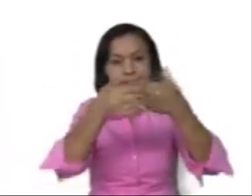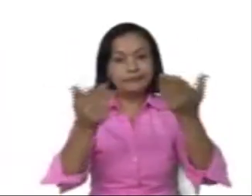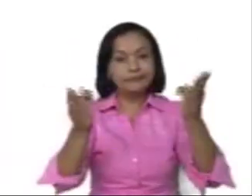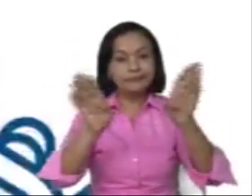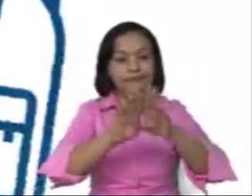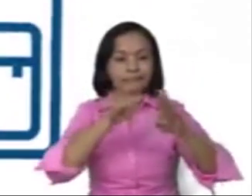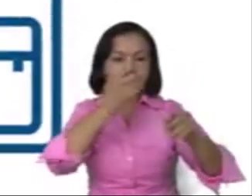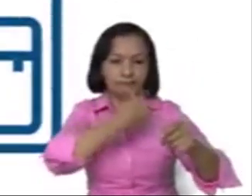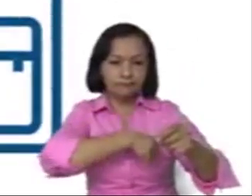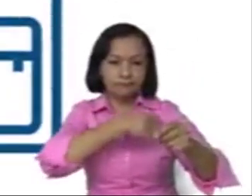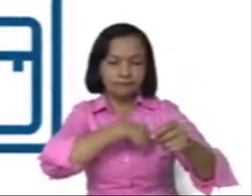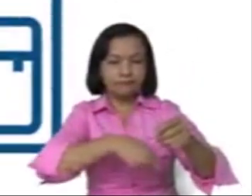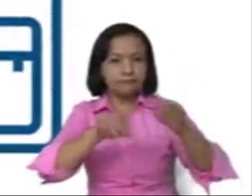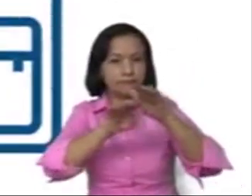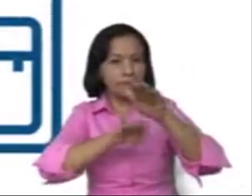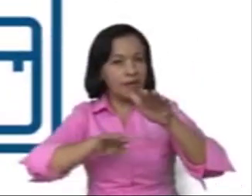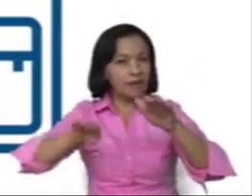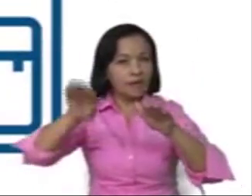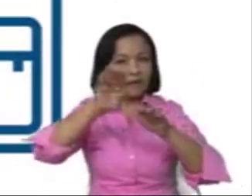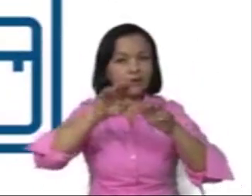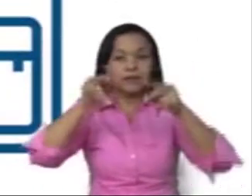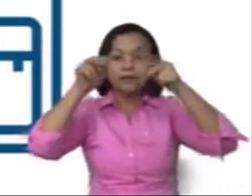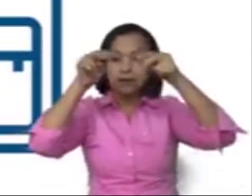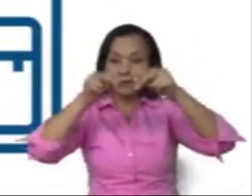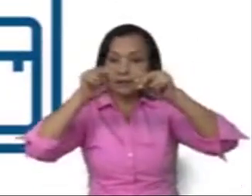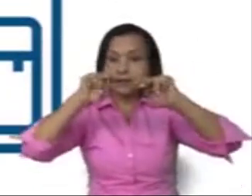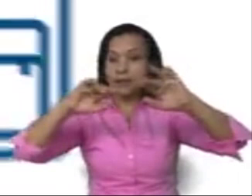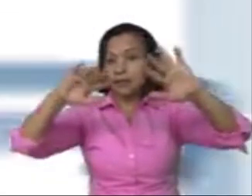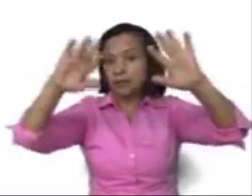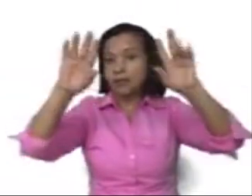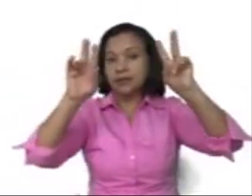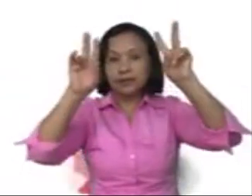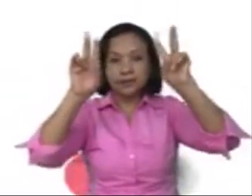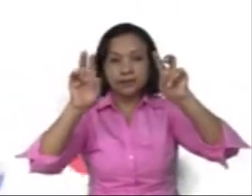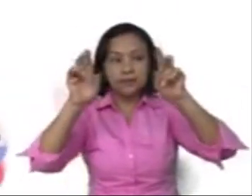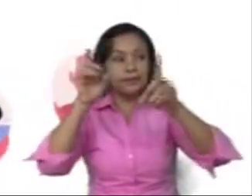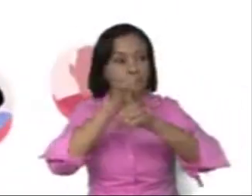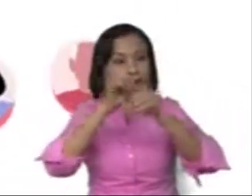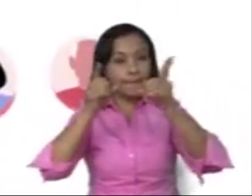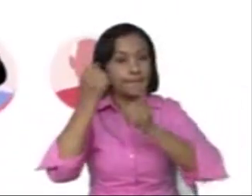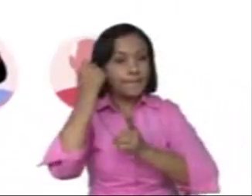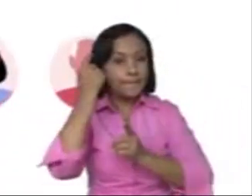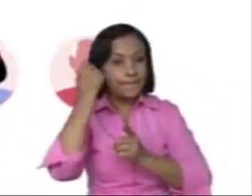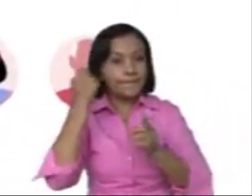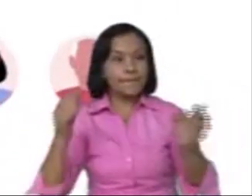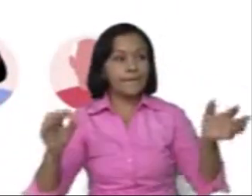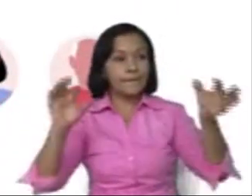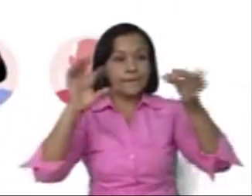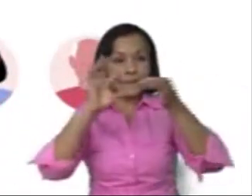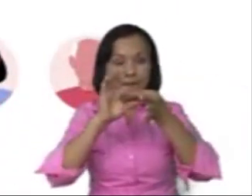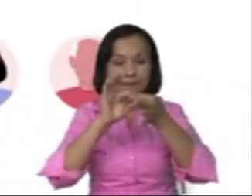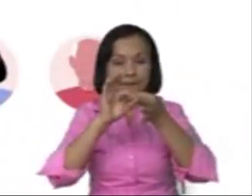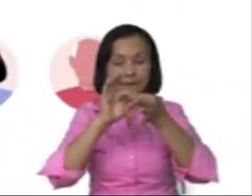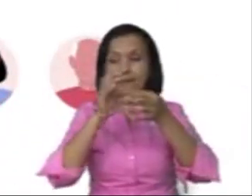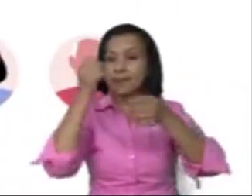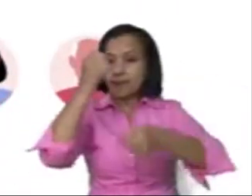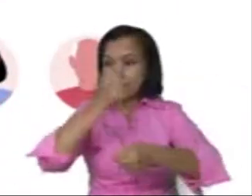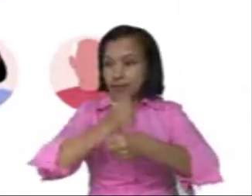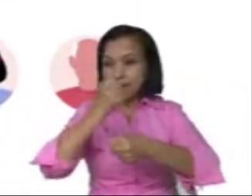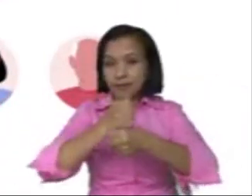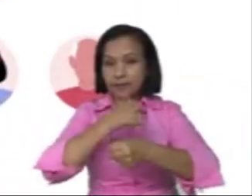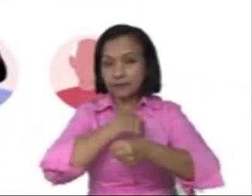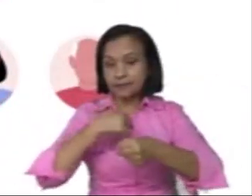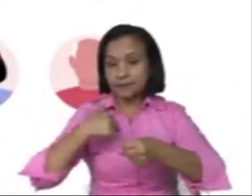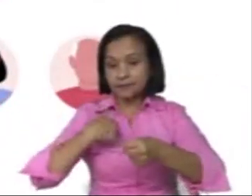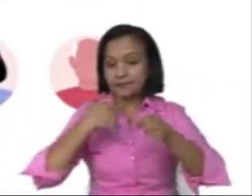en dos momentos. Un primer momento que va a estar dado hasta el 30 de junio, donde se van a elaborar aproximadamente